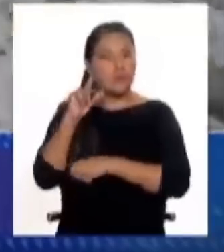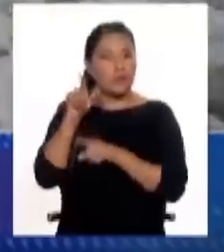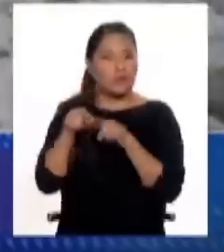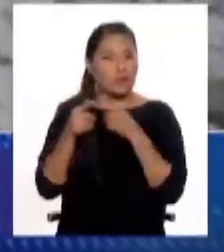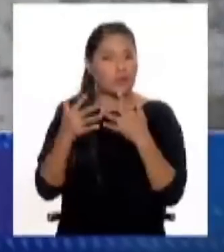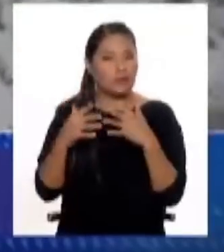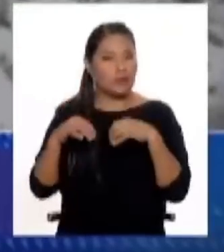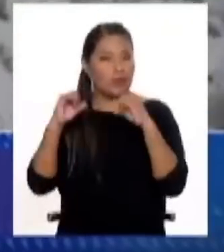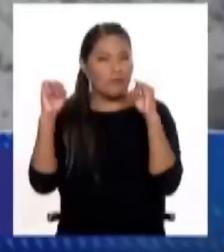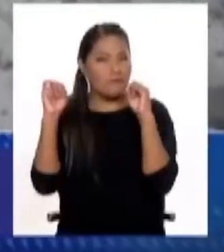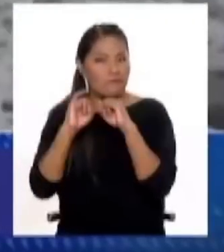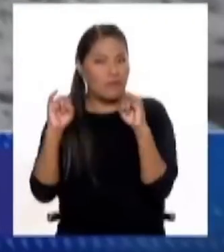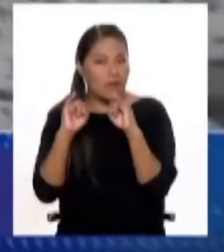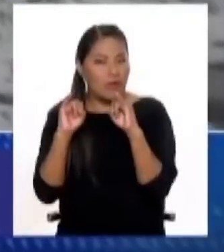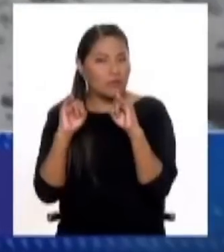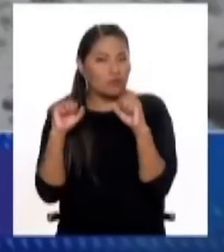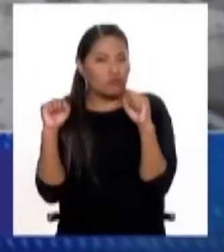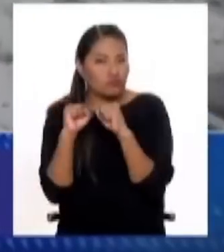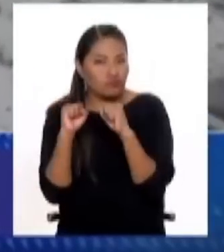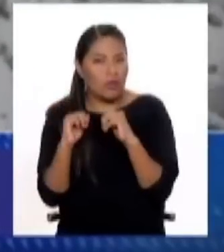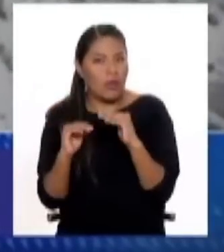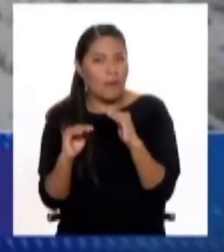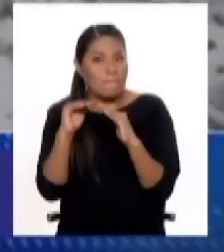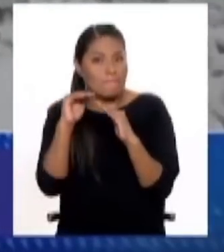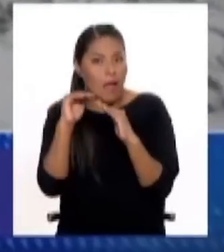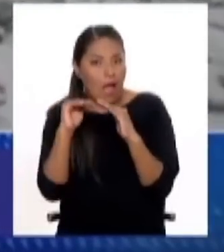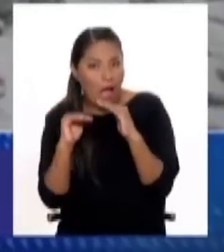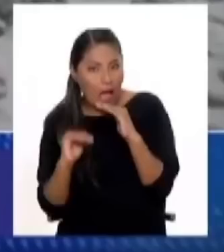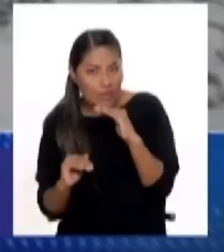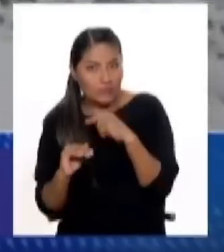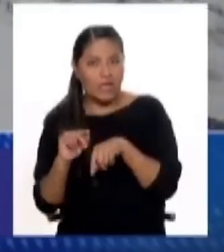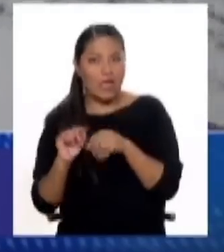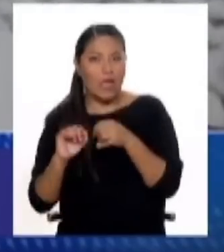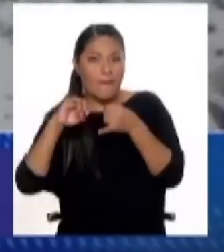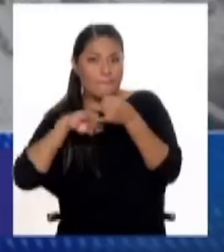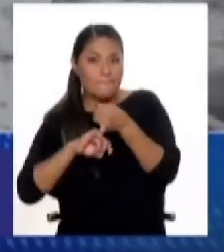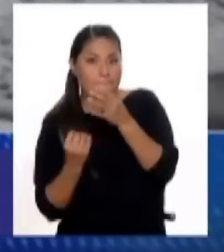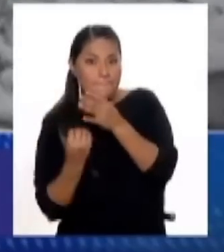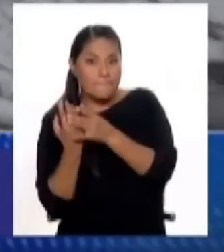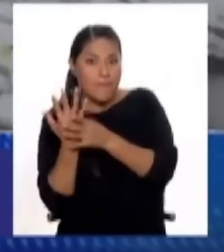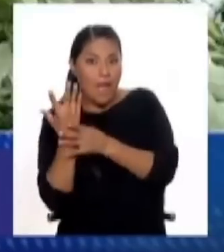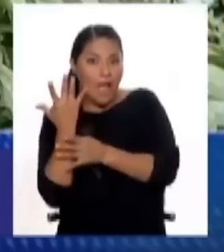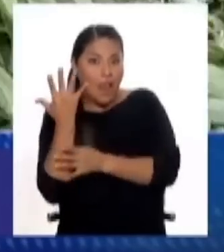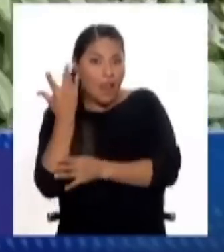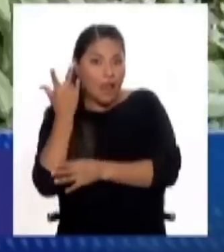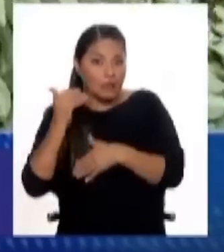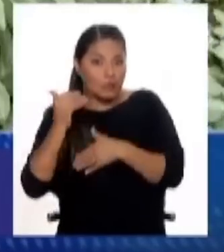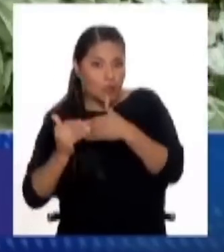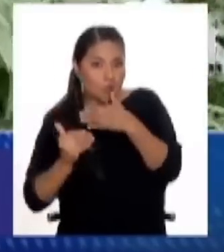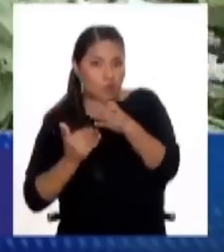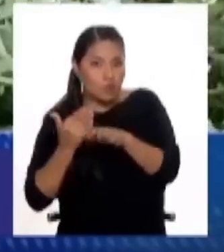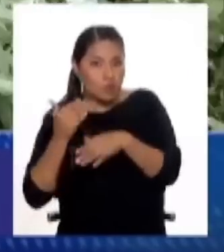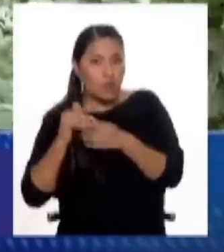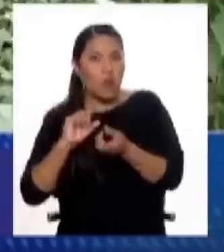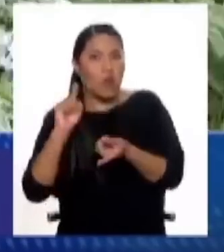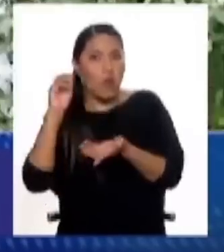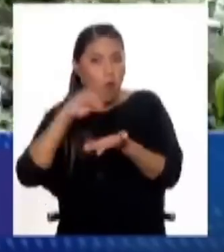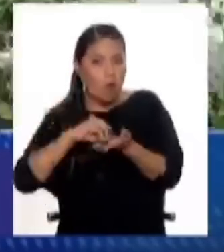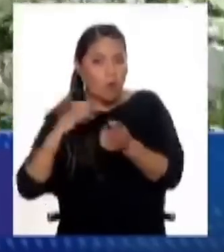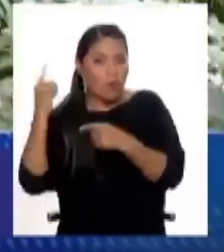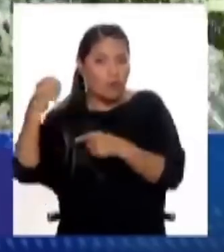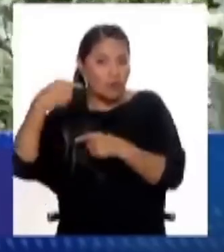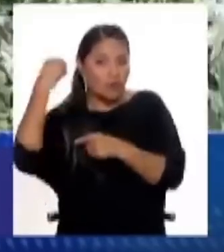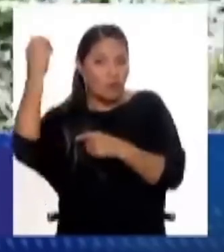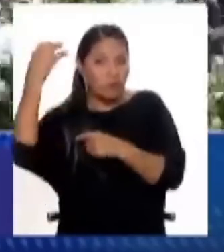acentuar en el invierno, y hacia la primavera, progresivamente, estas condiciones van, digamos, retornando a sus